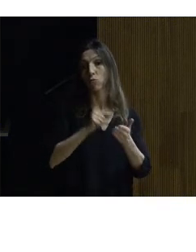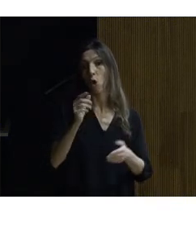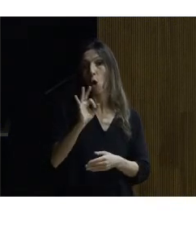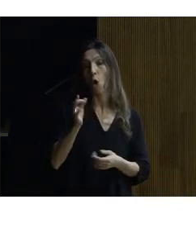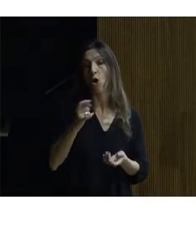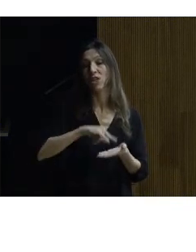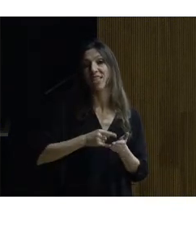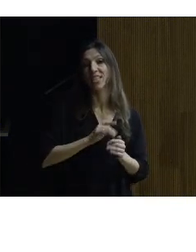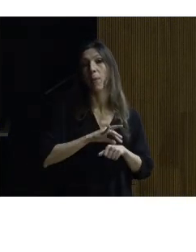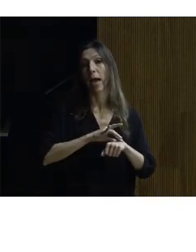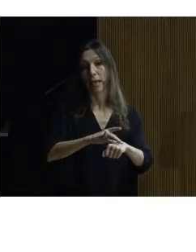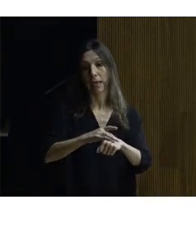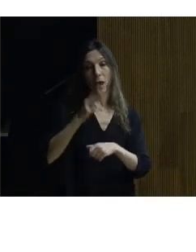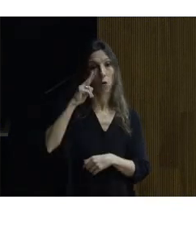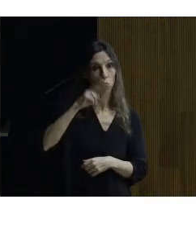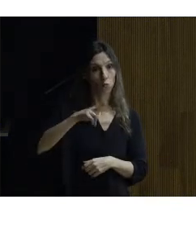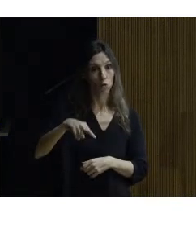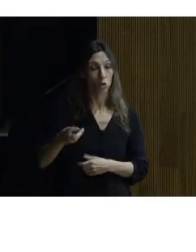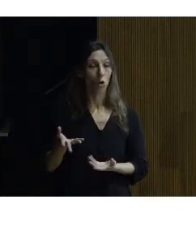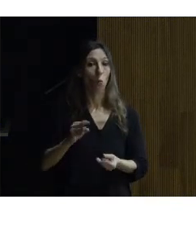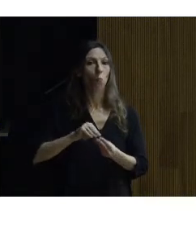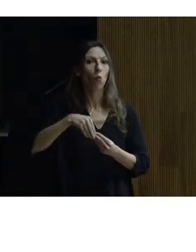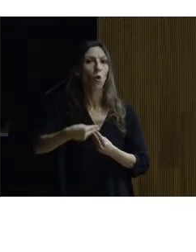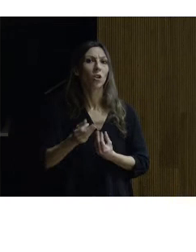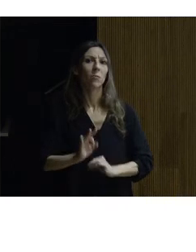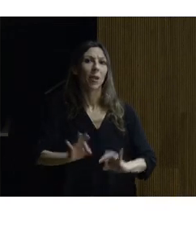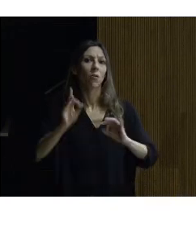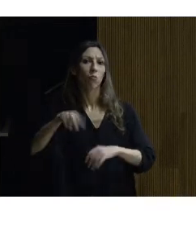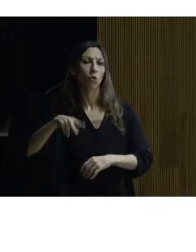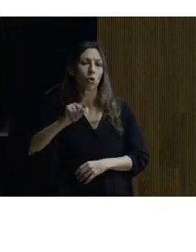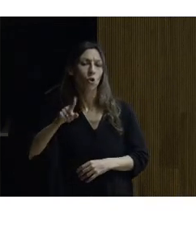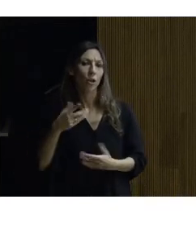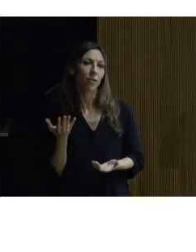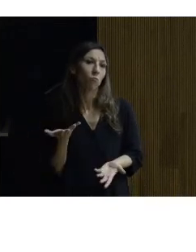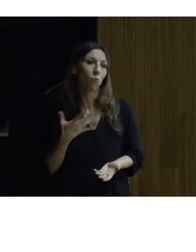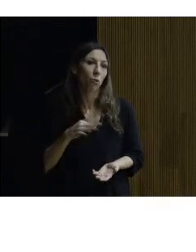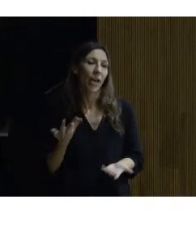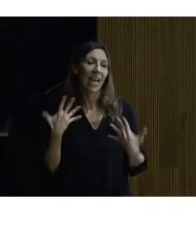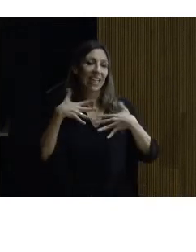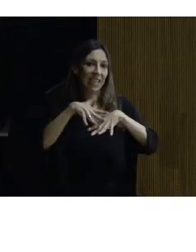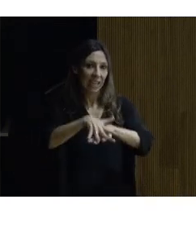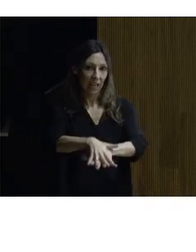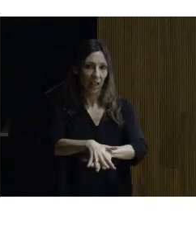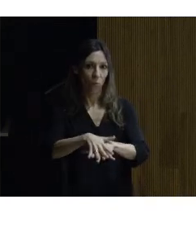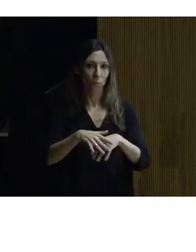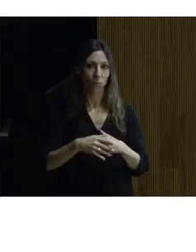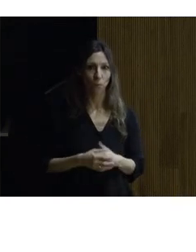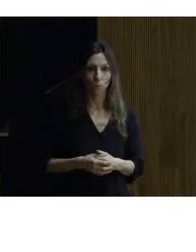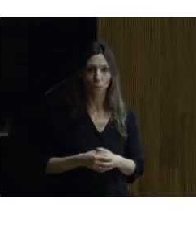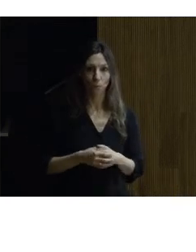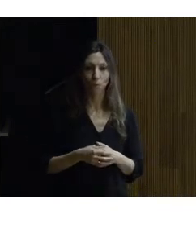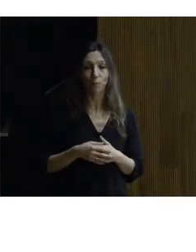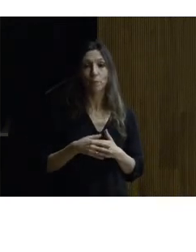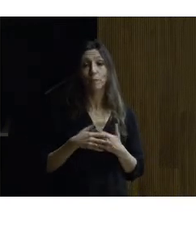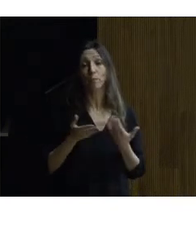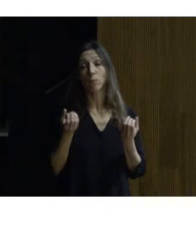guía de museos o sea no estamos hablando de un producto específico es un producto que permite integrar en ese sentido sin embargo en el